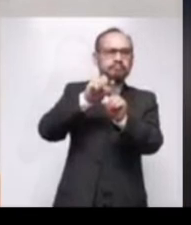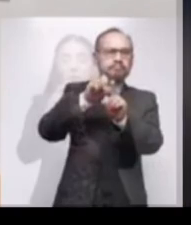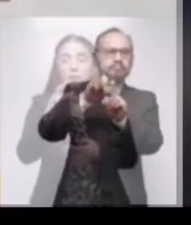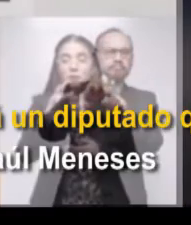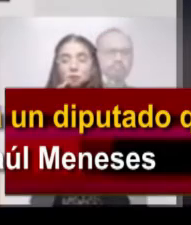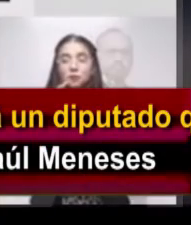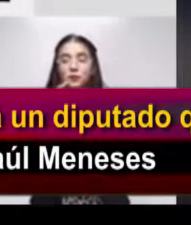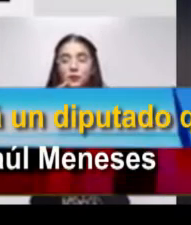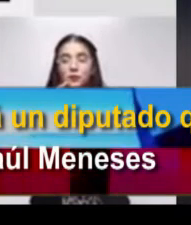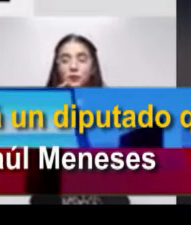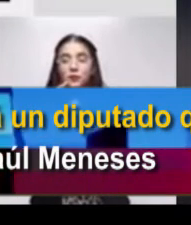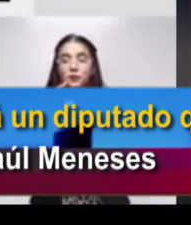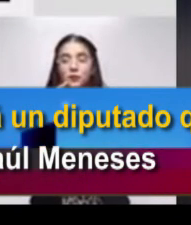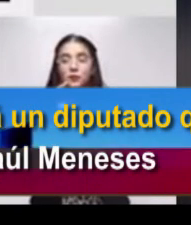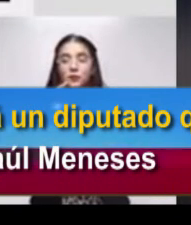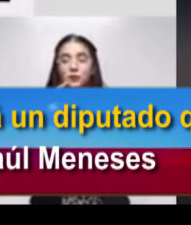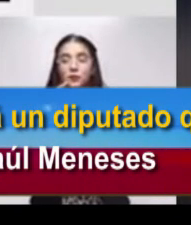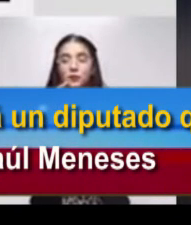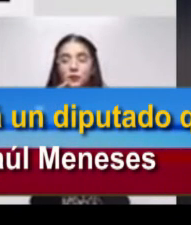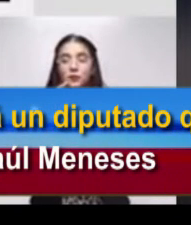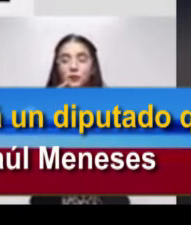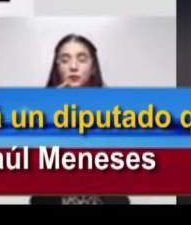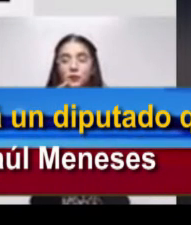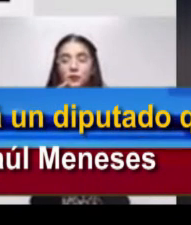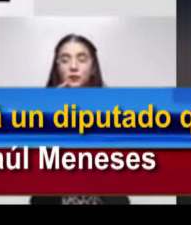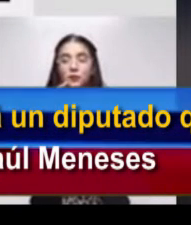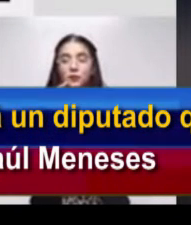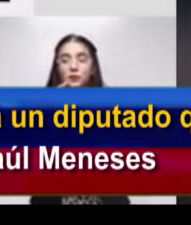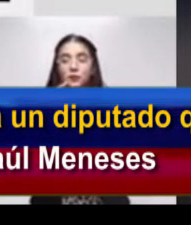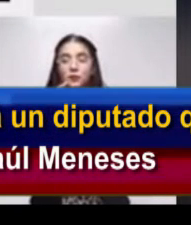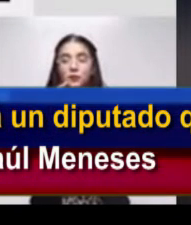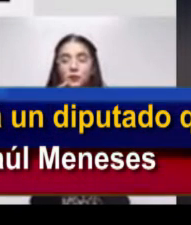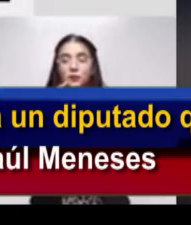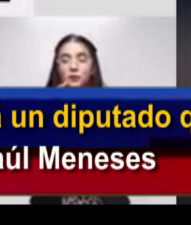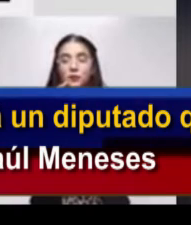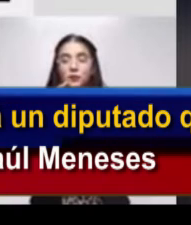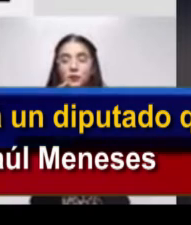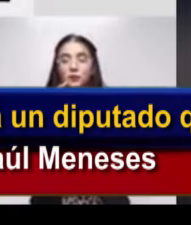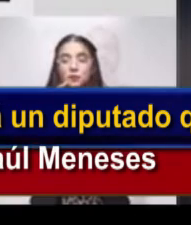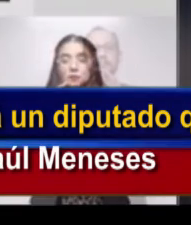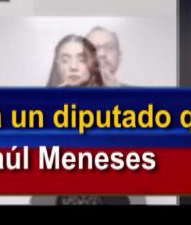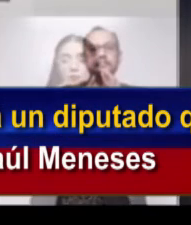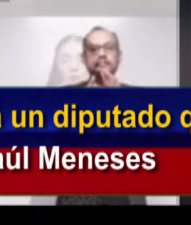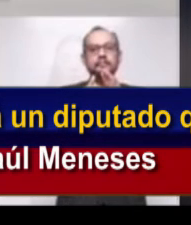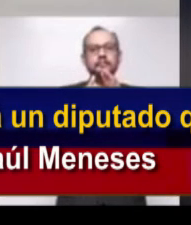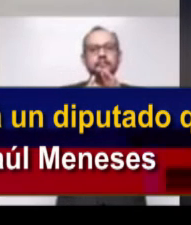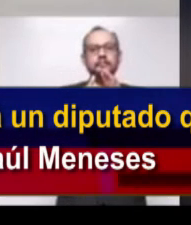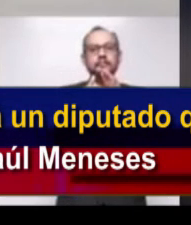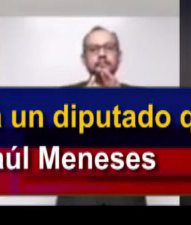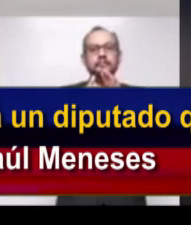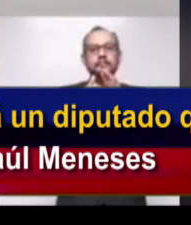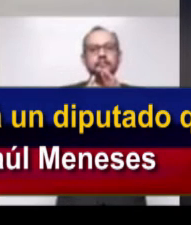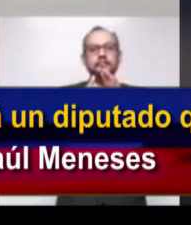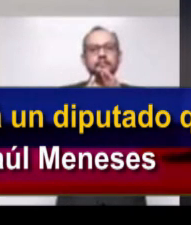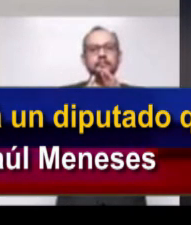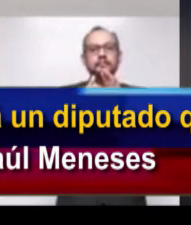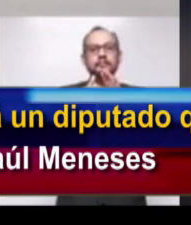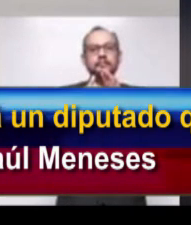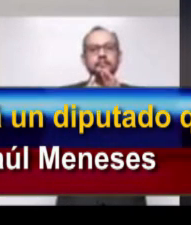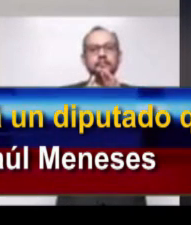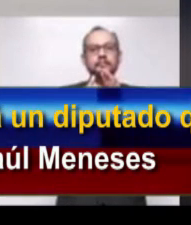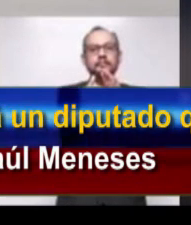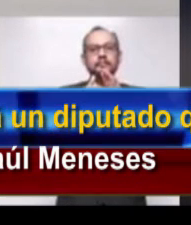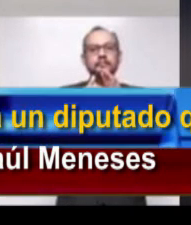reelegir simplemente está en números rojos y que le queda a deber a la ciudadanía socavando la confianza y dañando a la